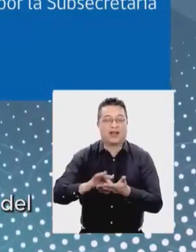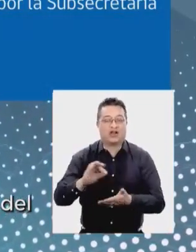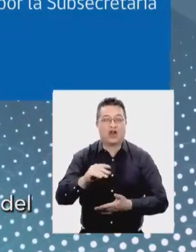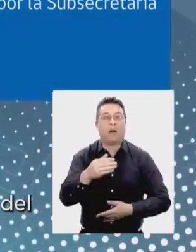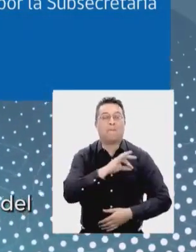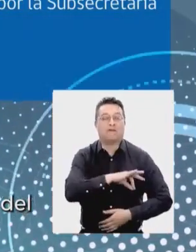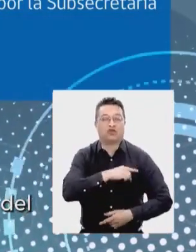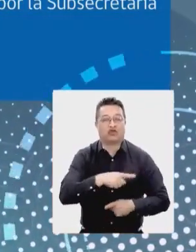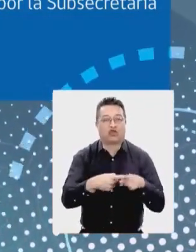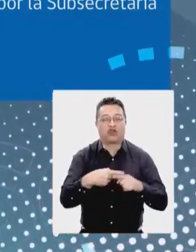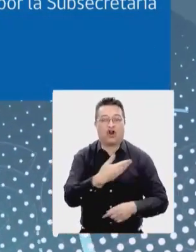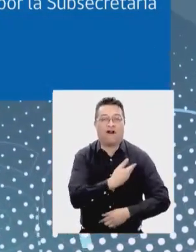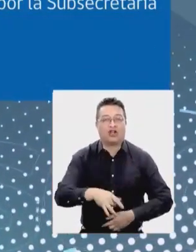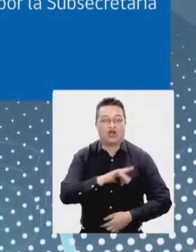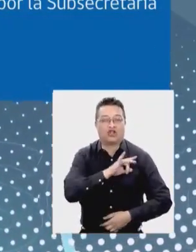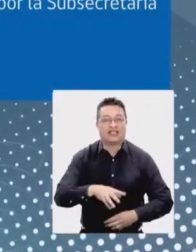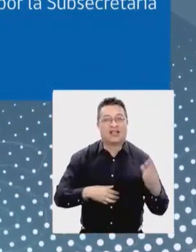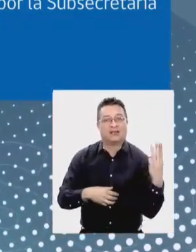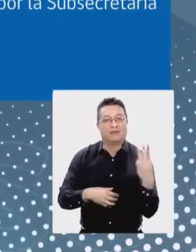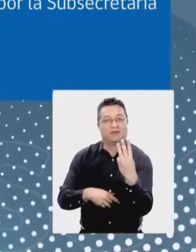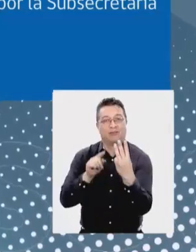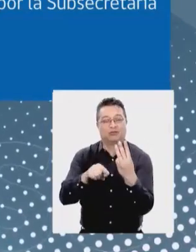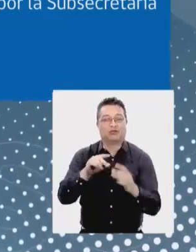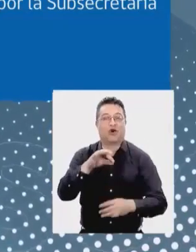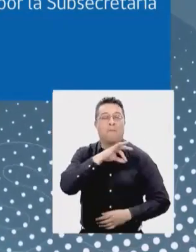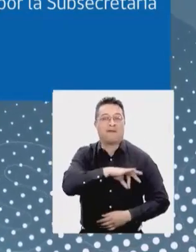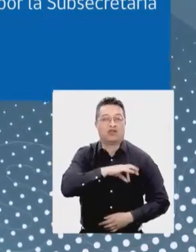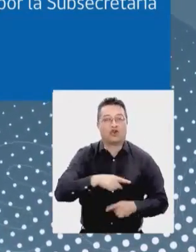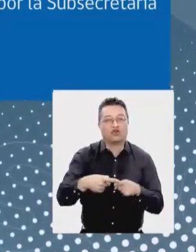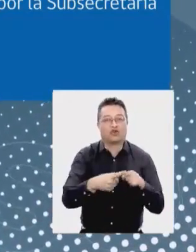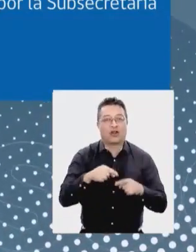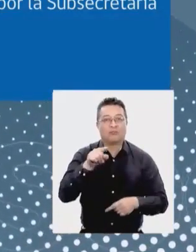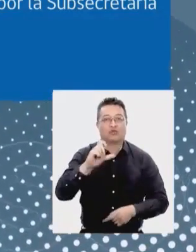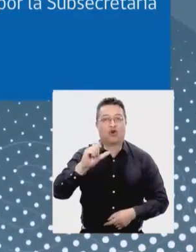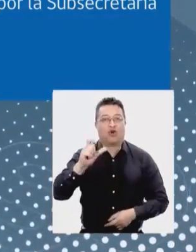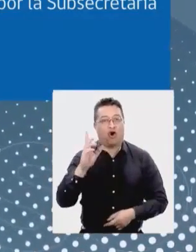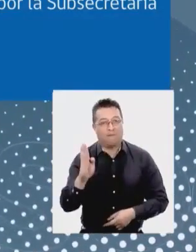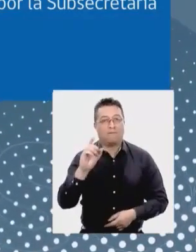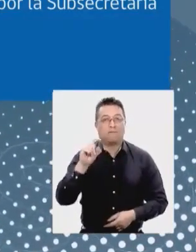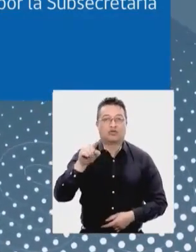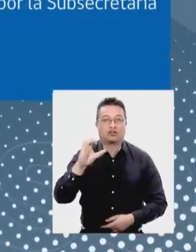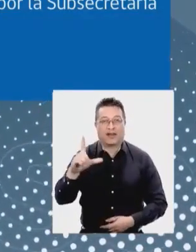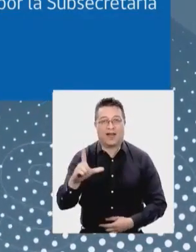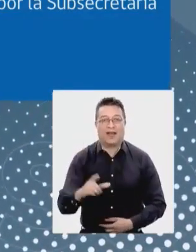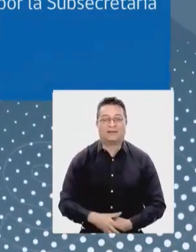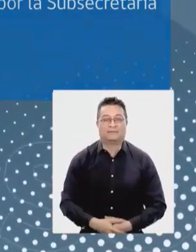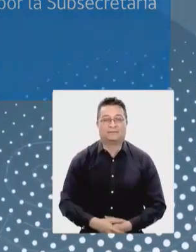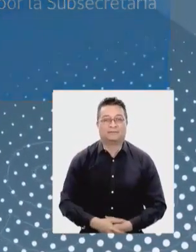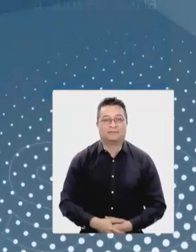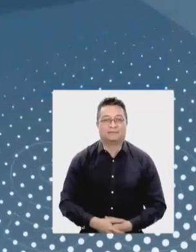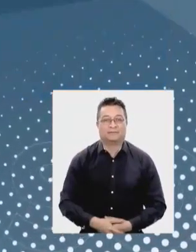Social del Gobierno de Chile. www.previsionsocial.gov.cl